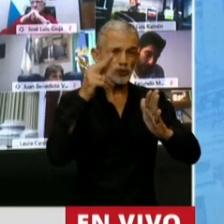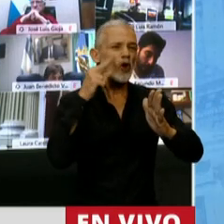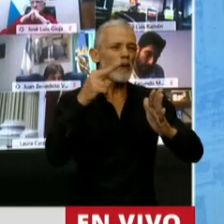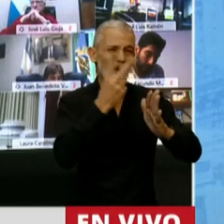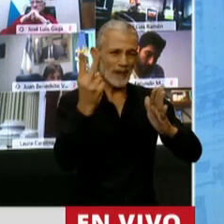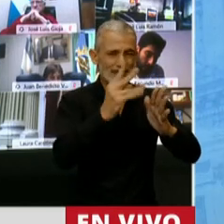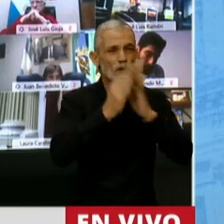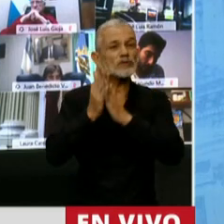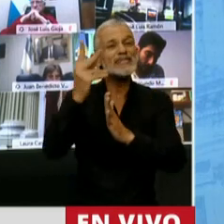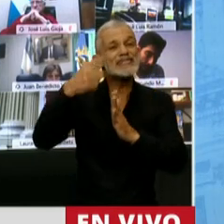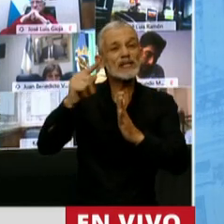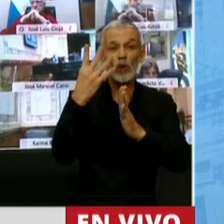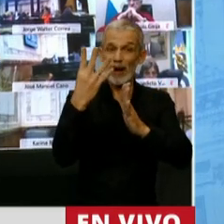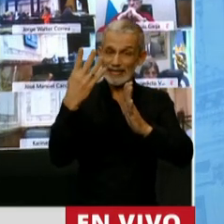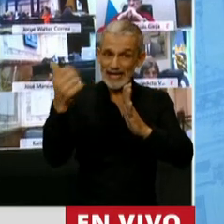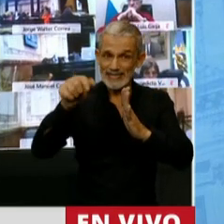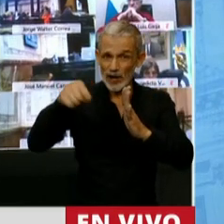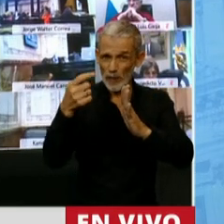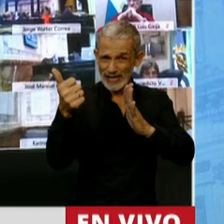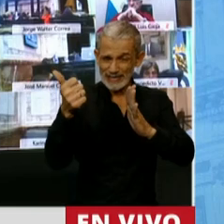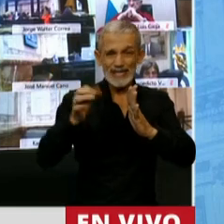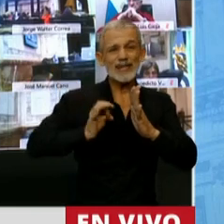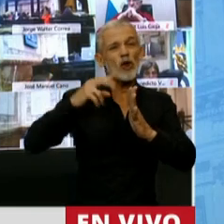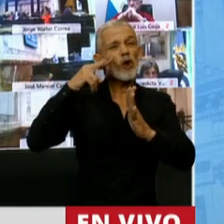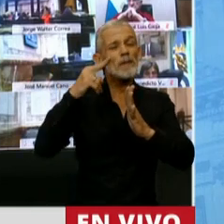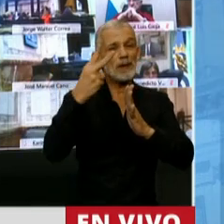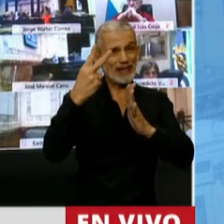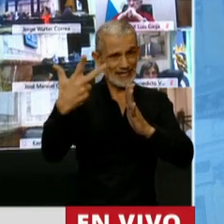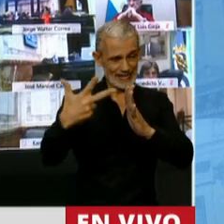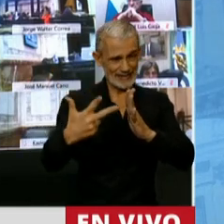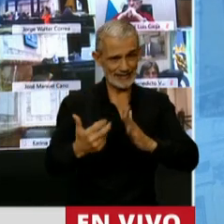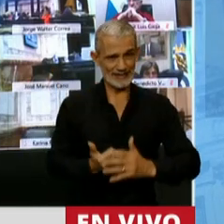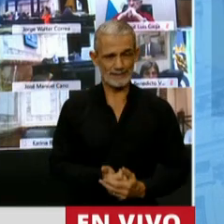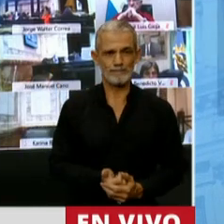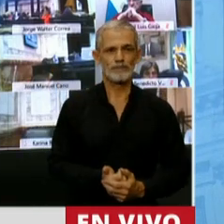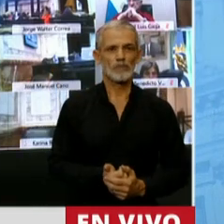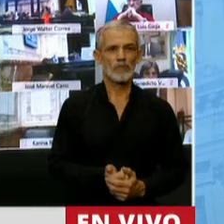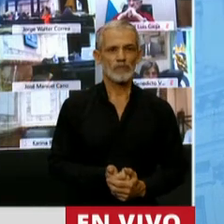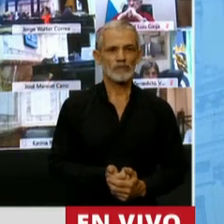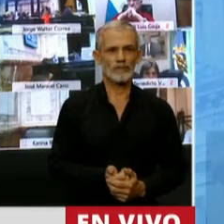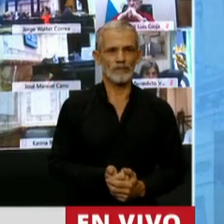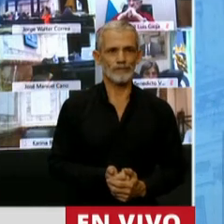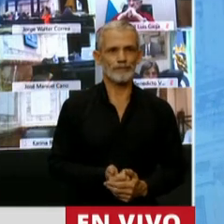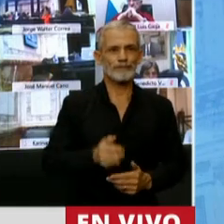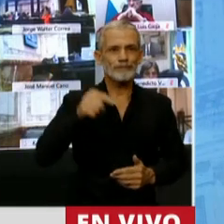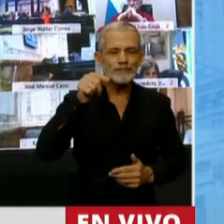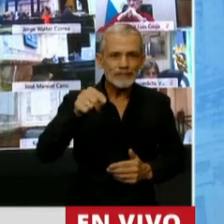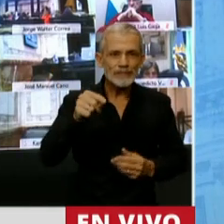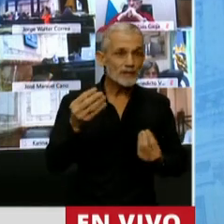y en 146,6 para el 2023. Se trata